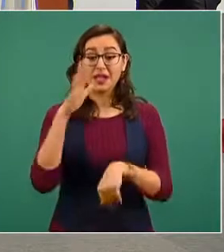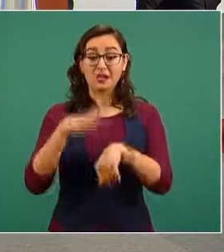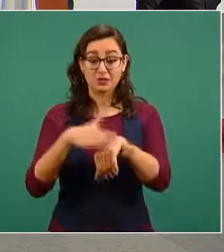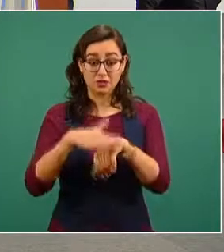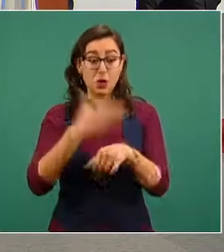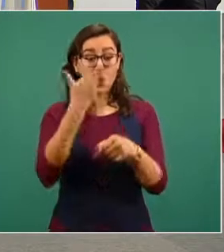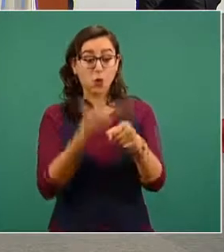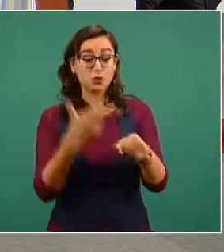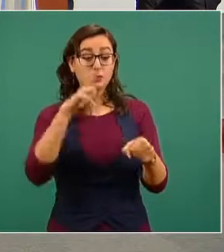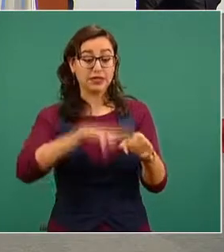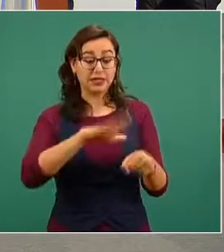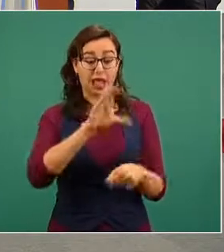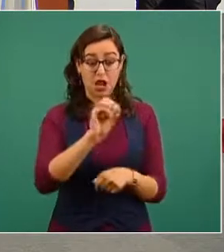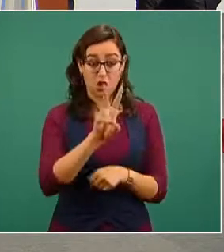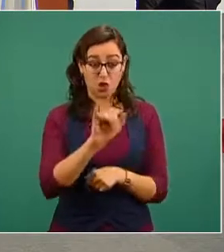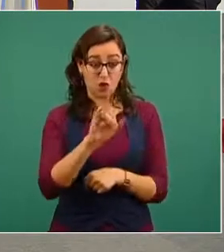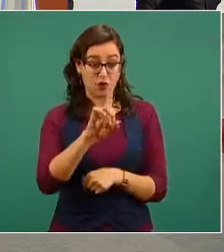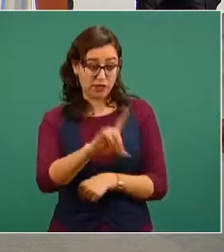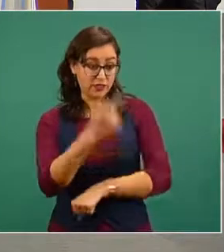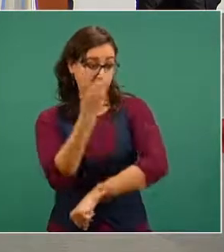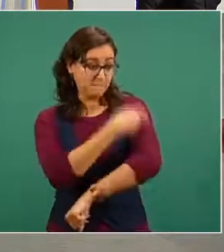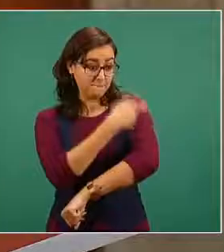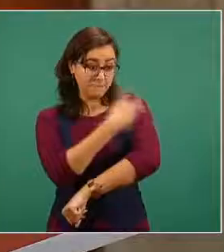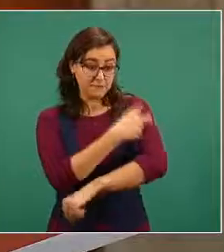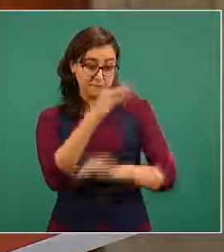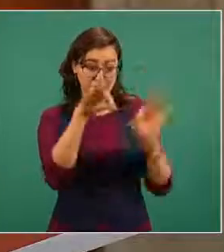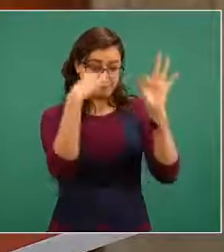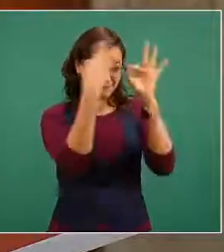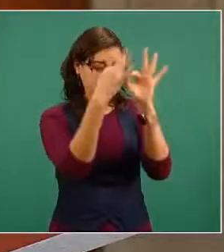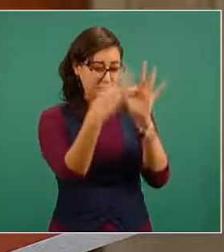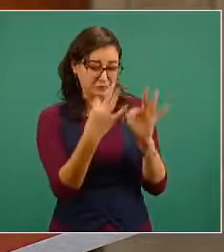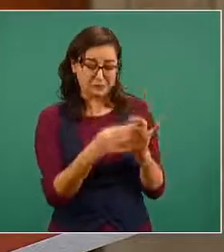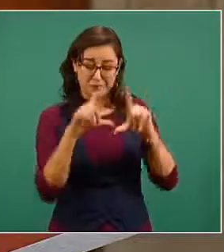terminando de vacunar a ustedes